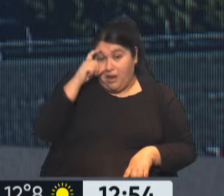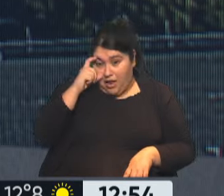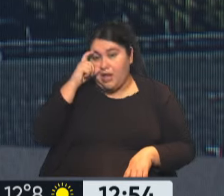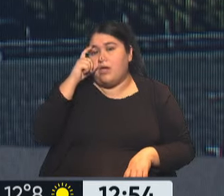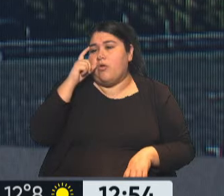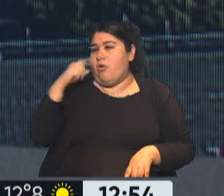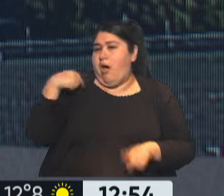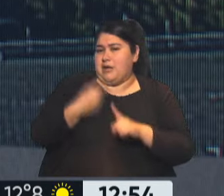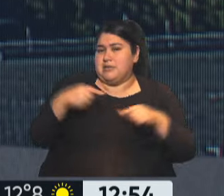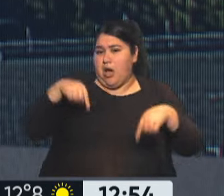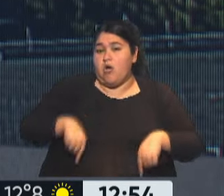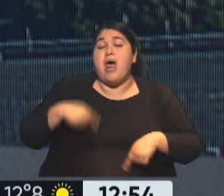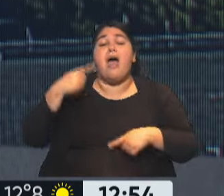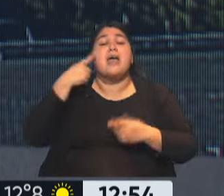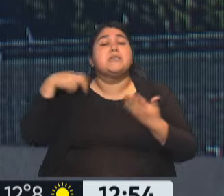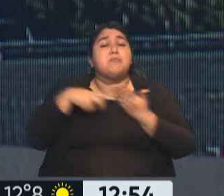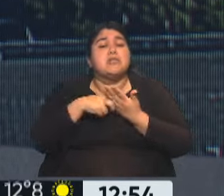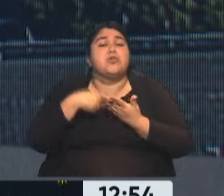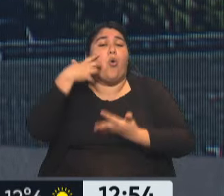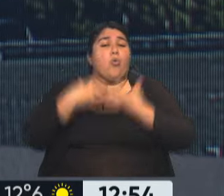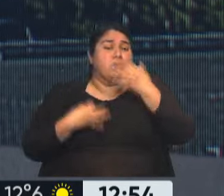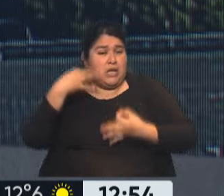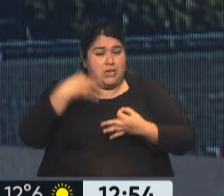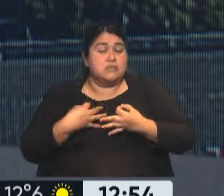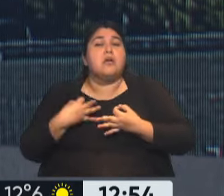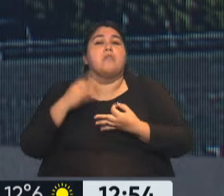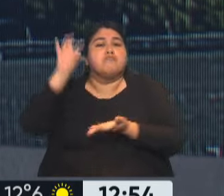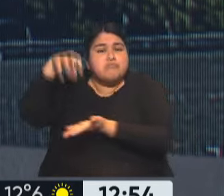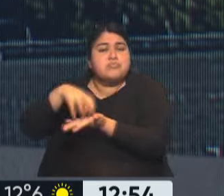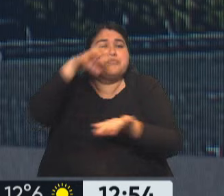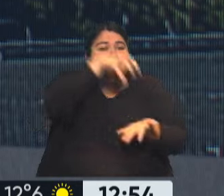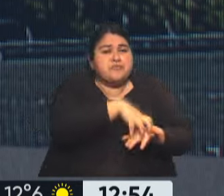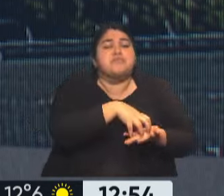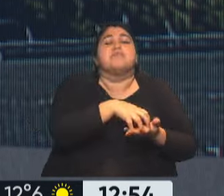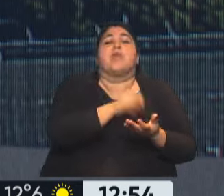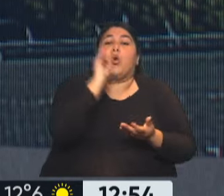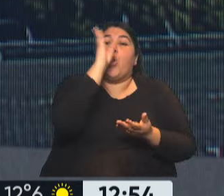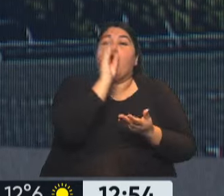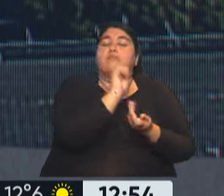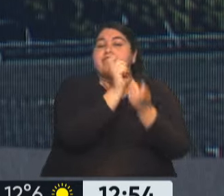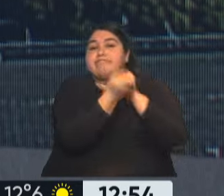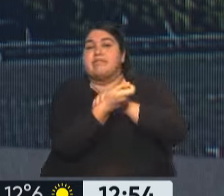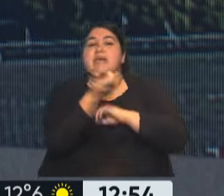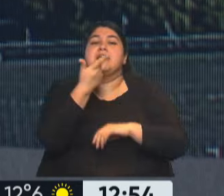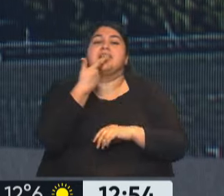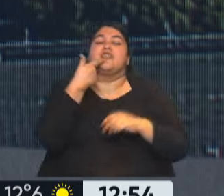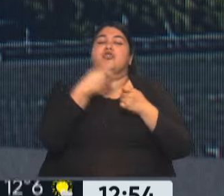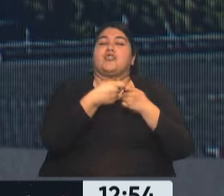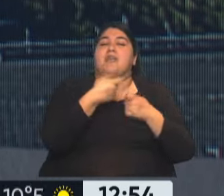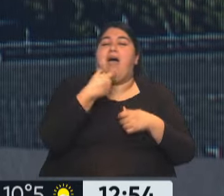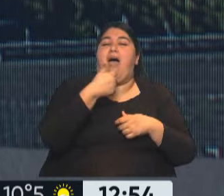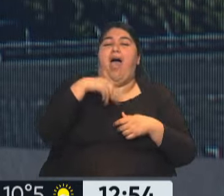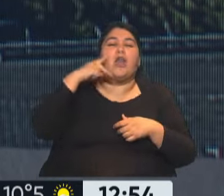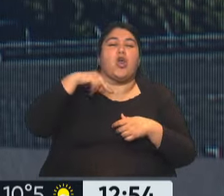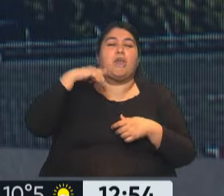...porque la Inspección General de Justicia habilitó que los clubes se conviertan en sociedades anónimas y que ingrese capital privado de esos clubes.